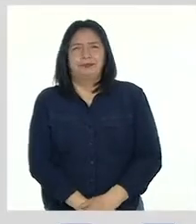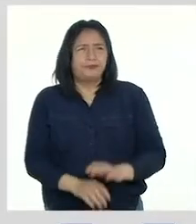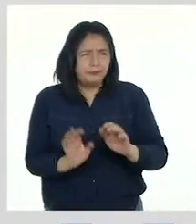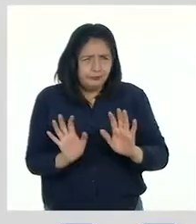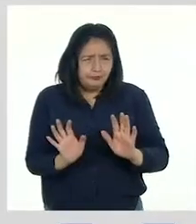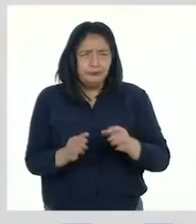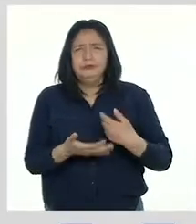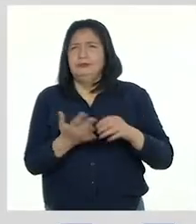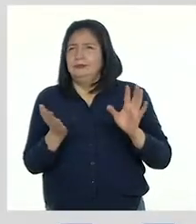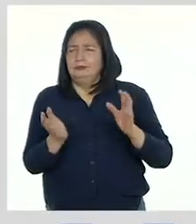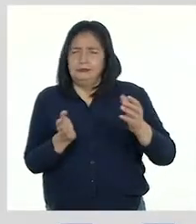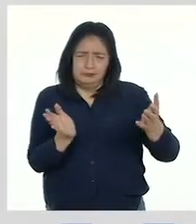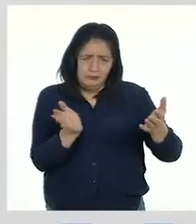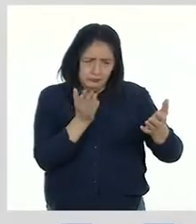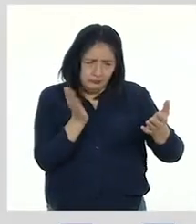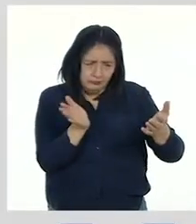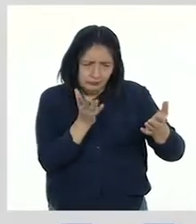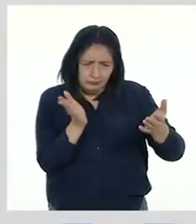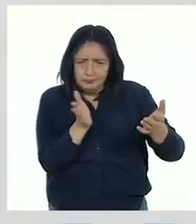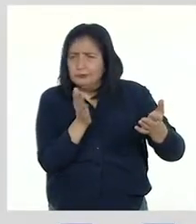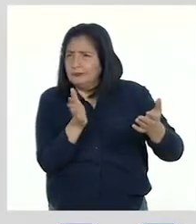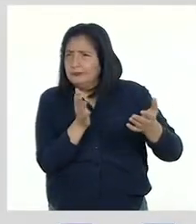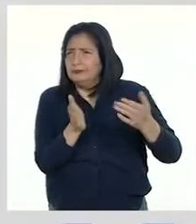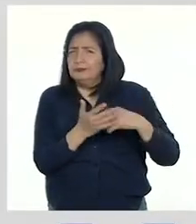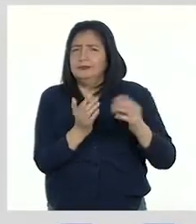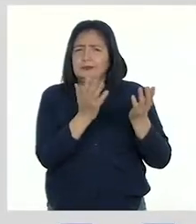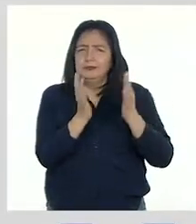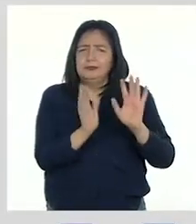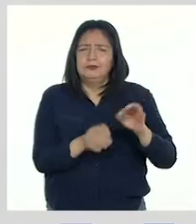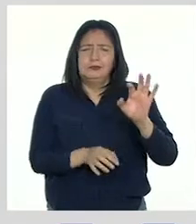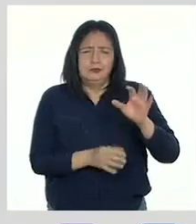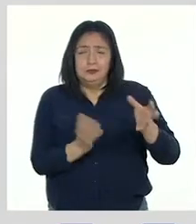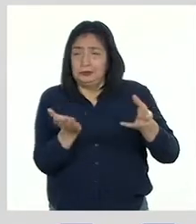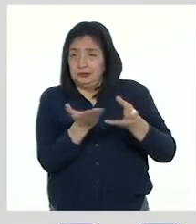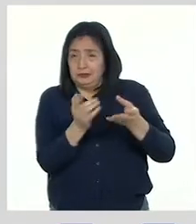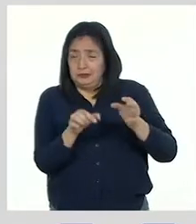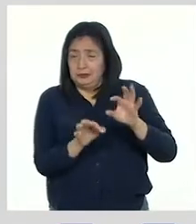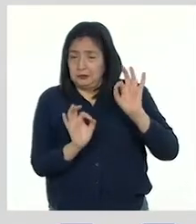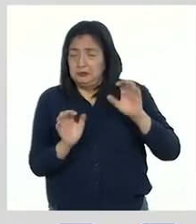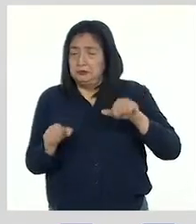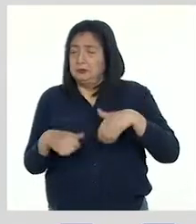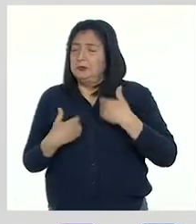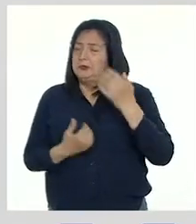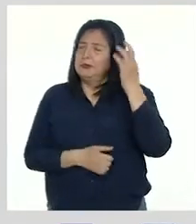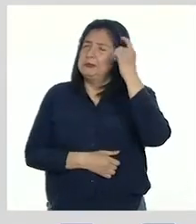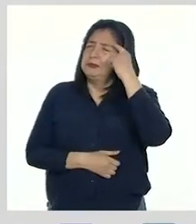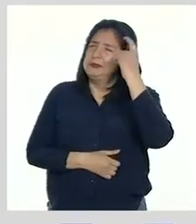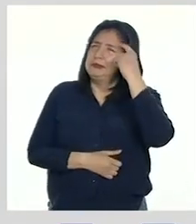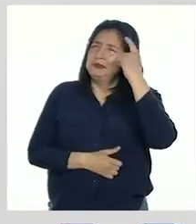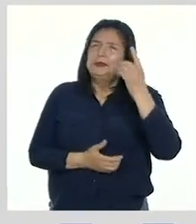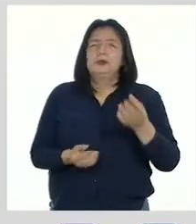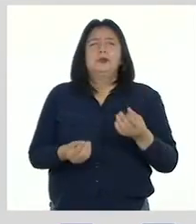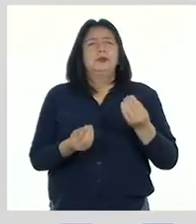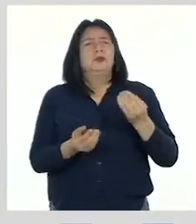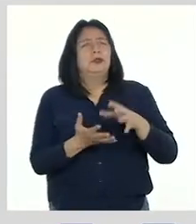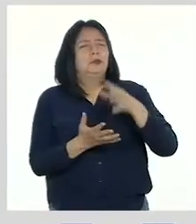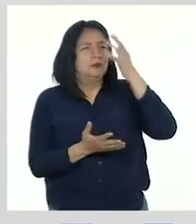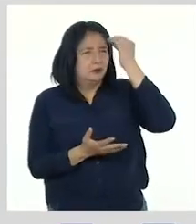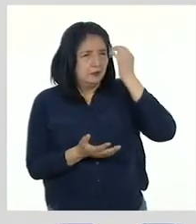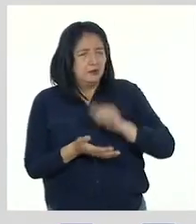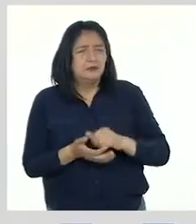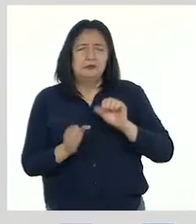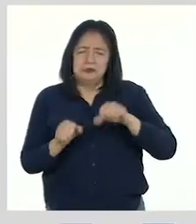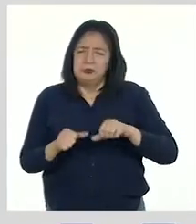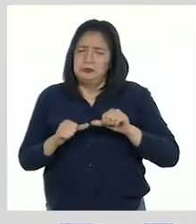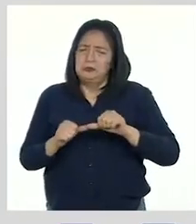Revisando los productos que los estudiantes han seleccionado en su portafolio, podrán reflexionar sobre su aprendizaje y